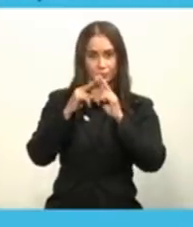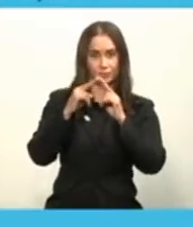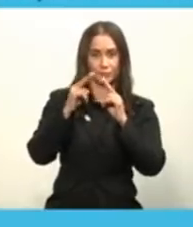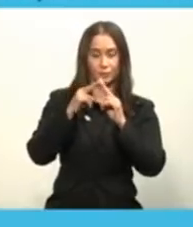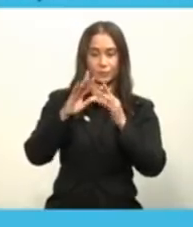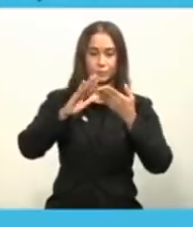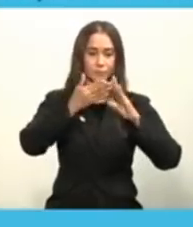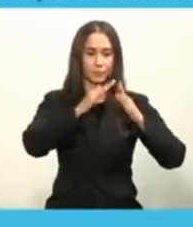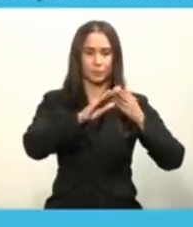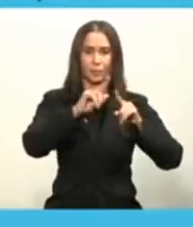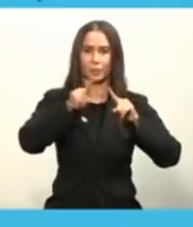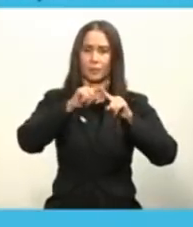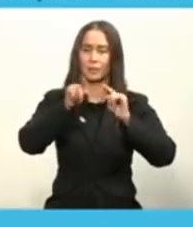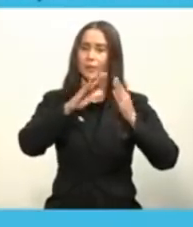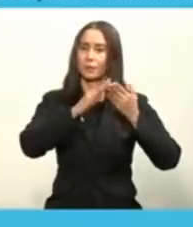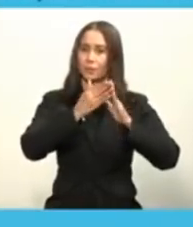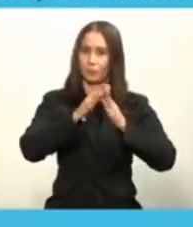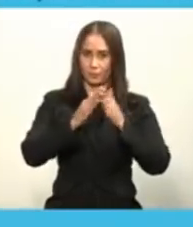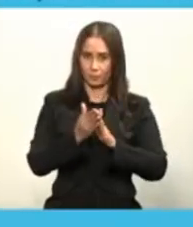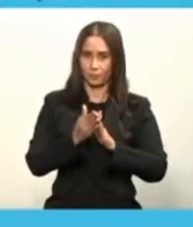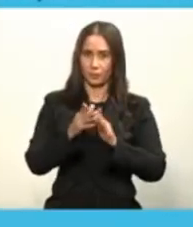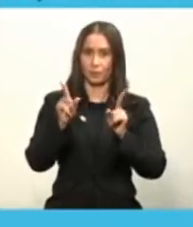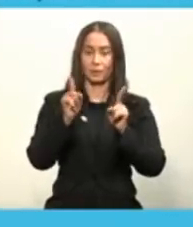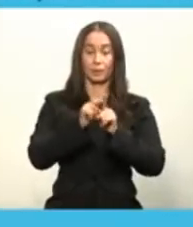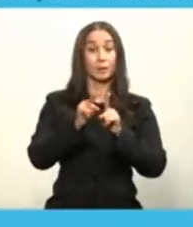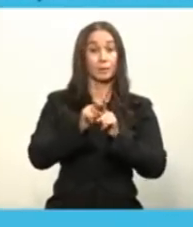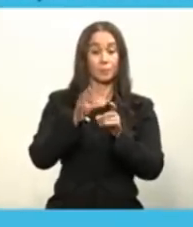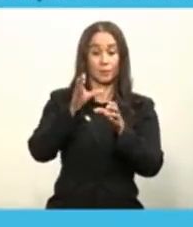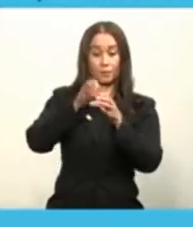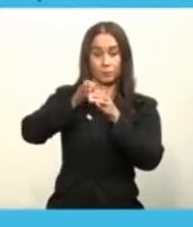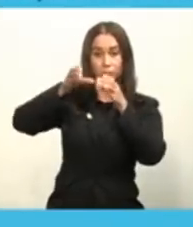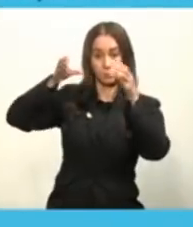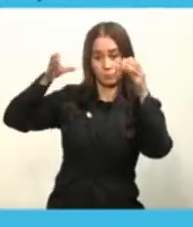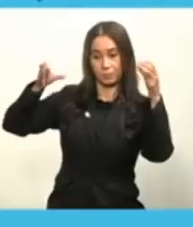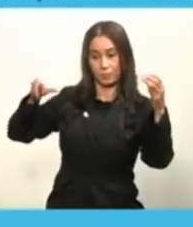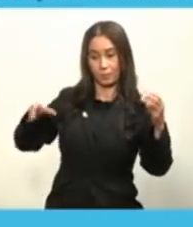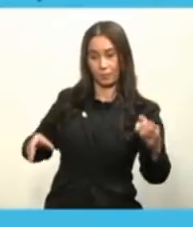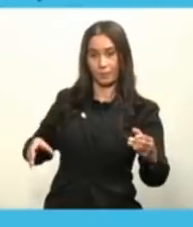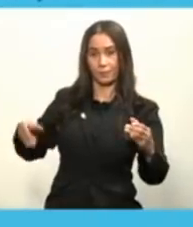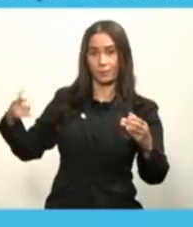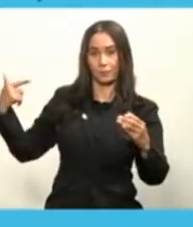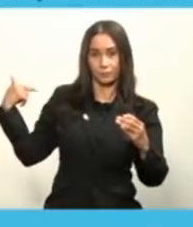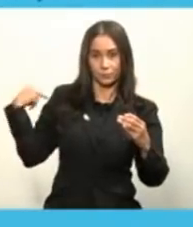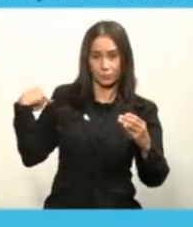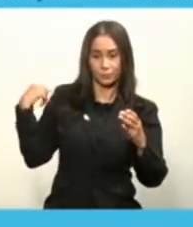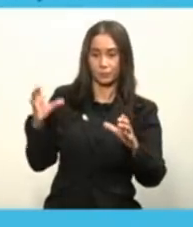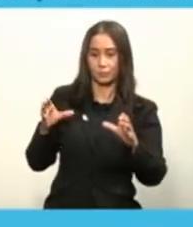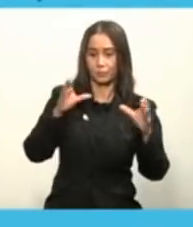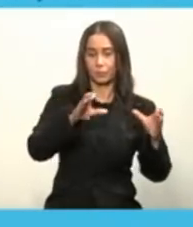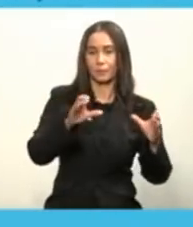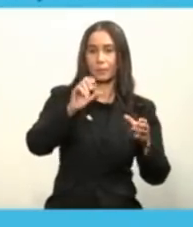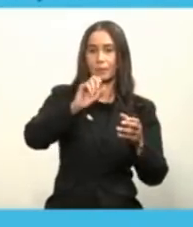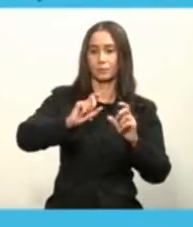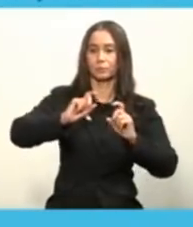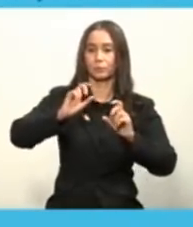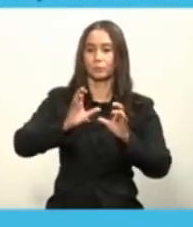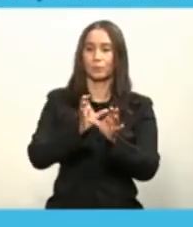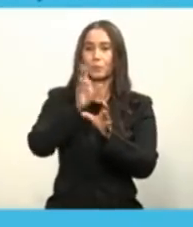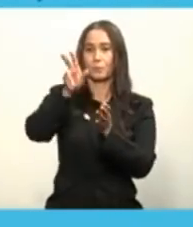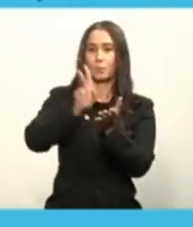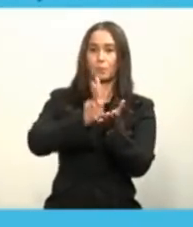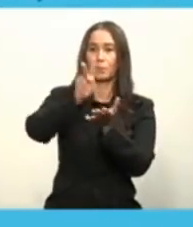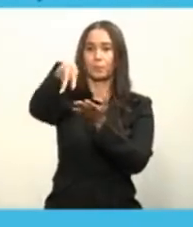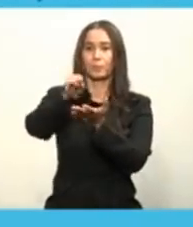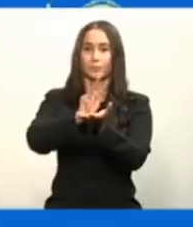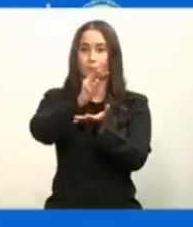comunidades, así como puestos móviles para nosotros poder llegar a todas las comunidades de difícil